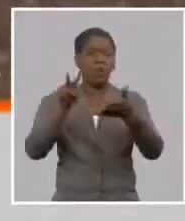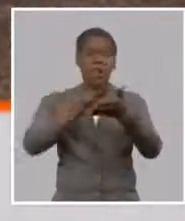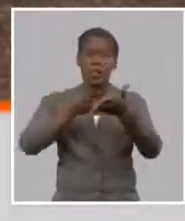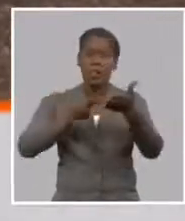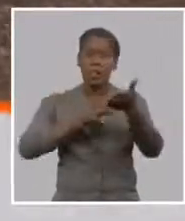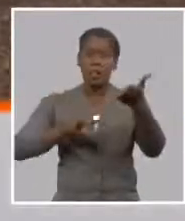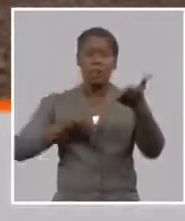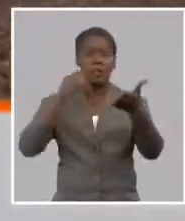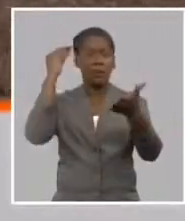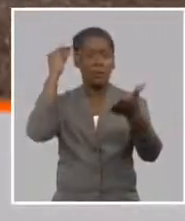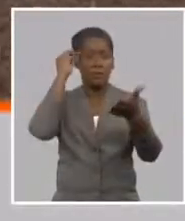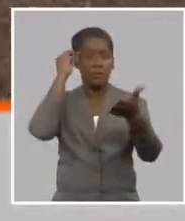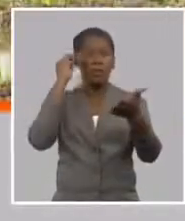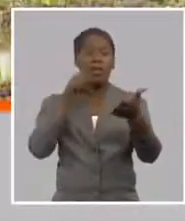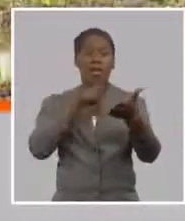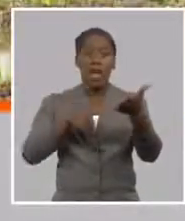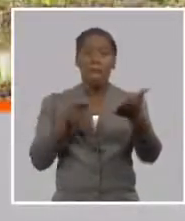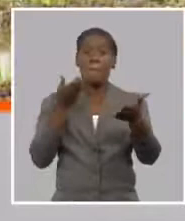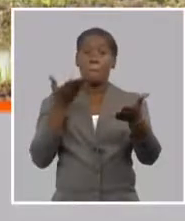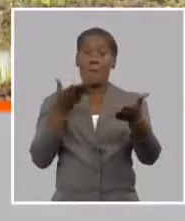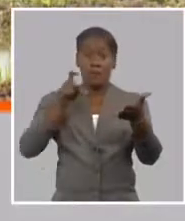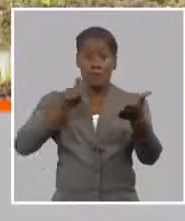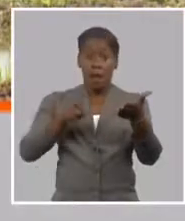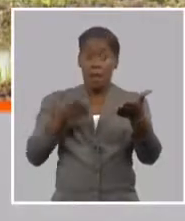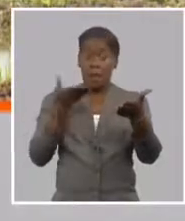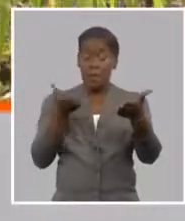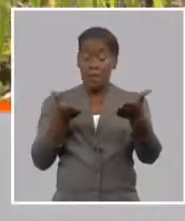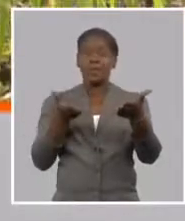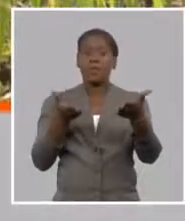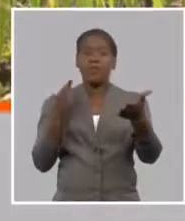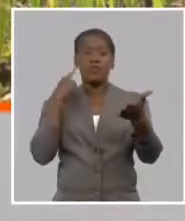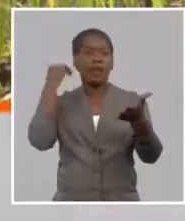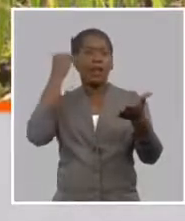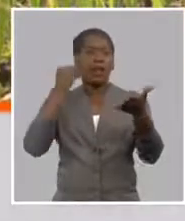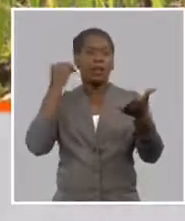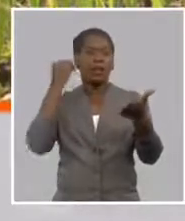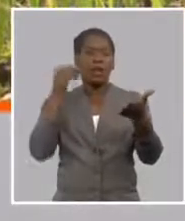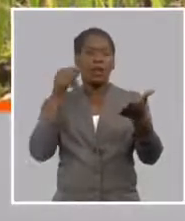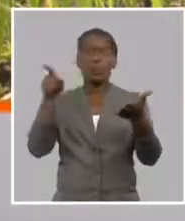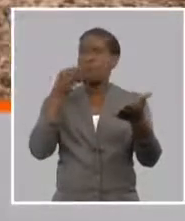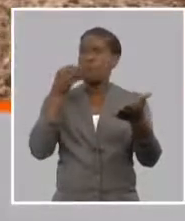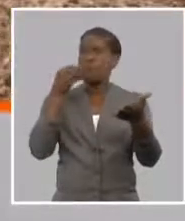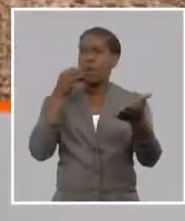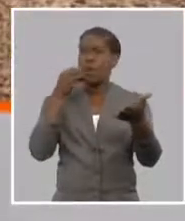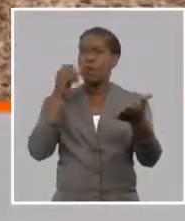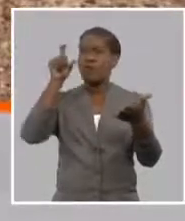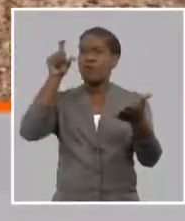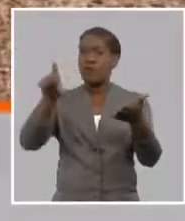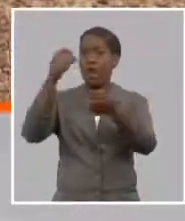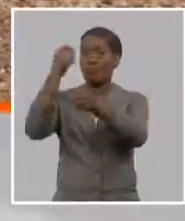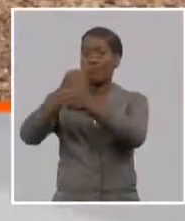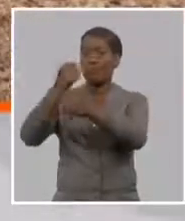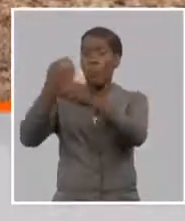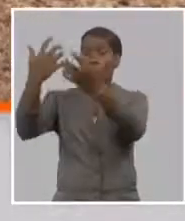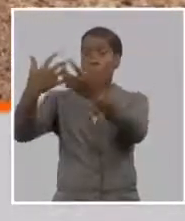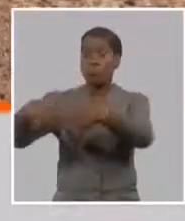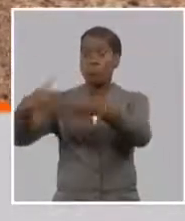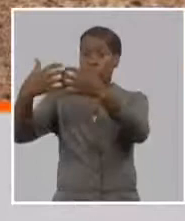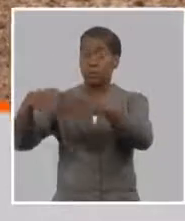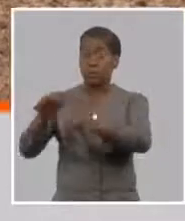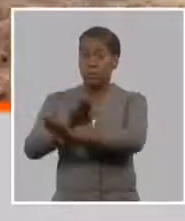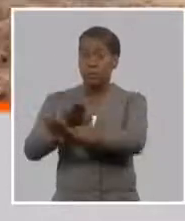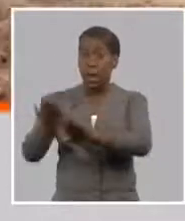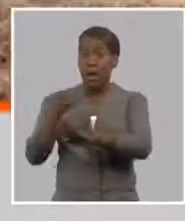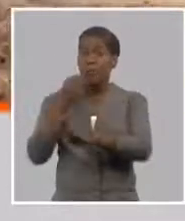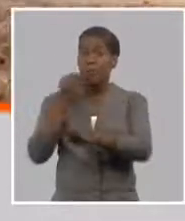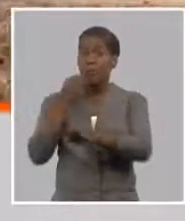puedan devolver nosotros estamos pensando que un mismo productor se puede beneficiar con el fondo incluso con